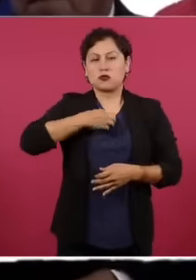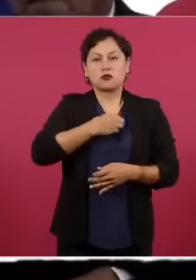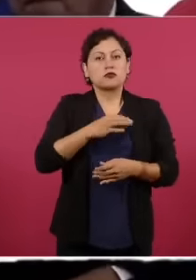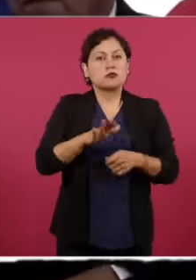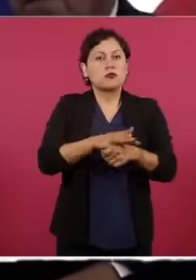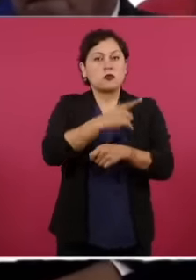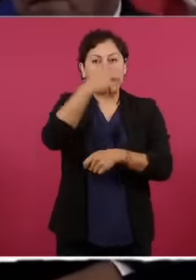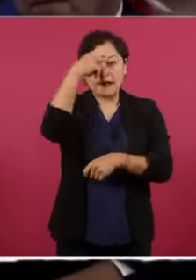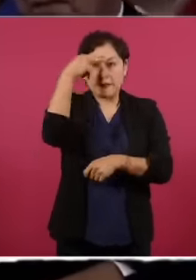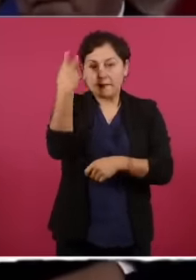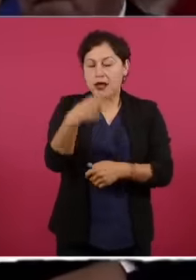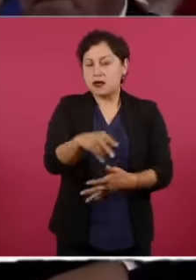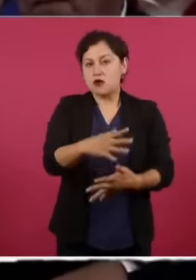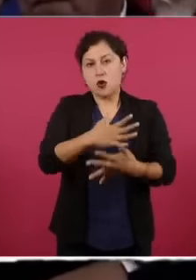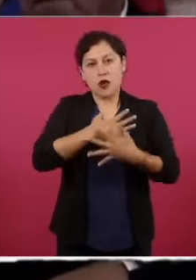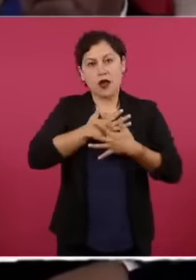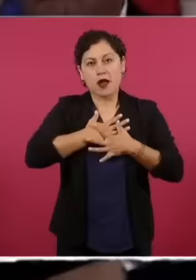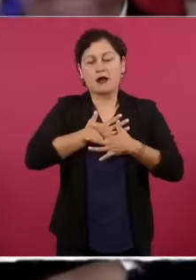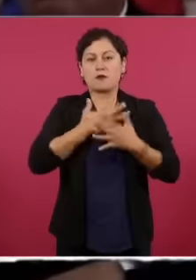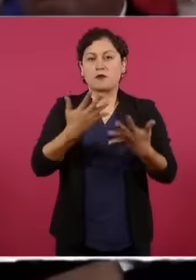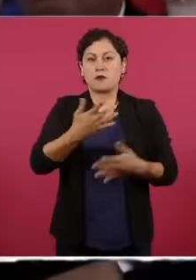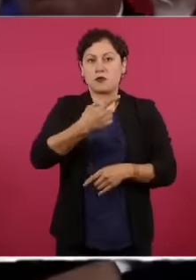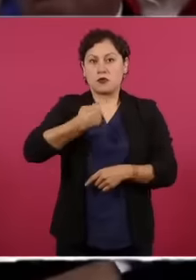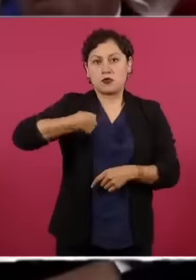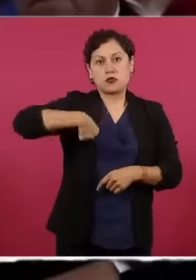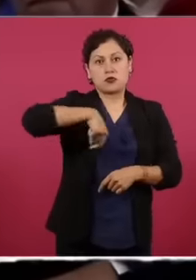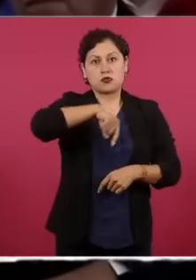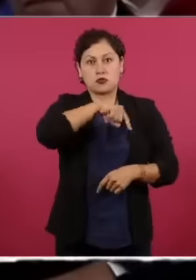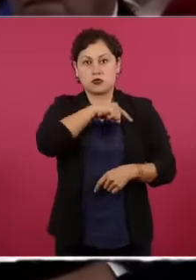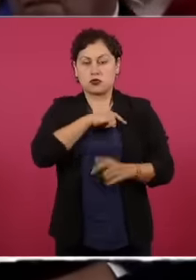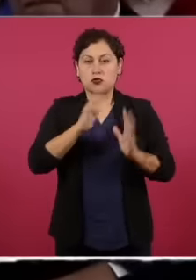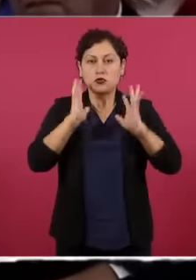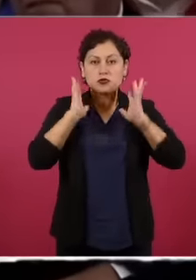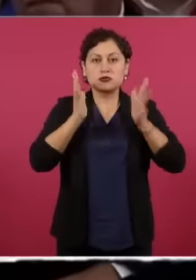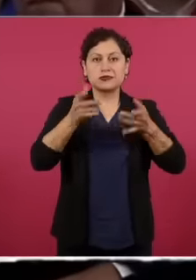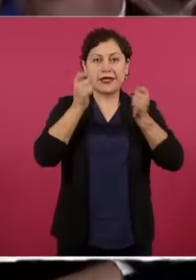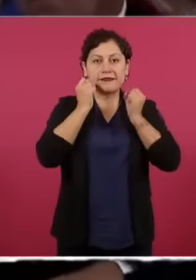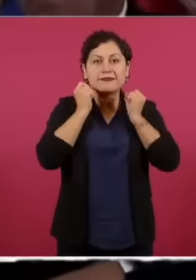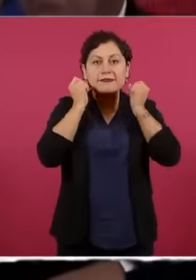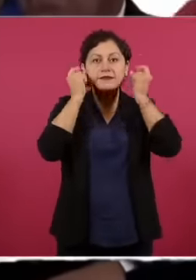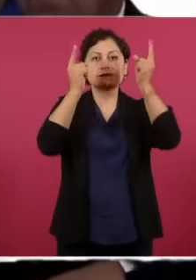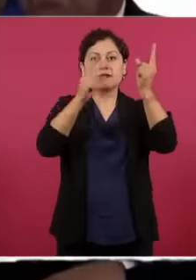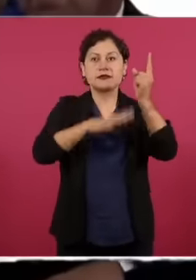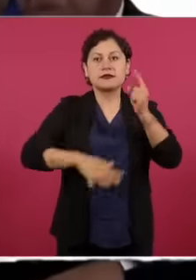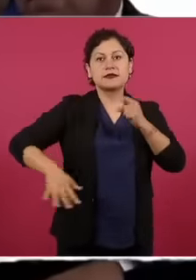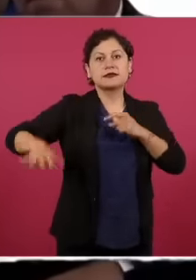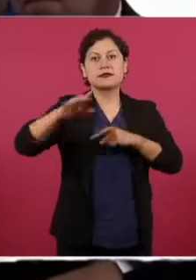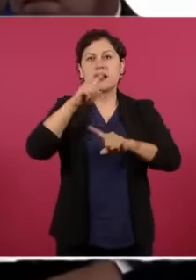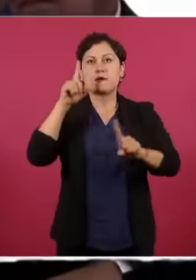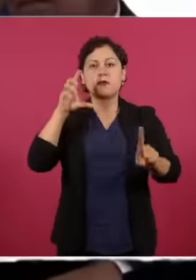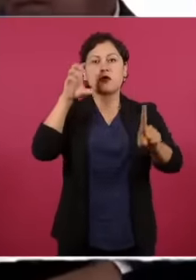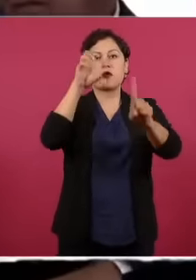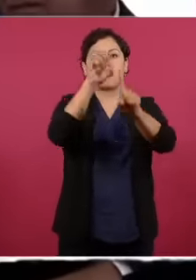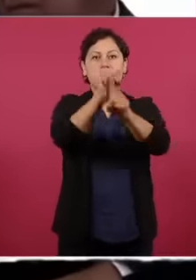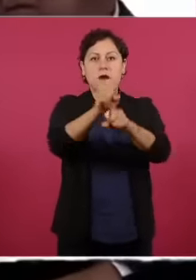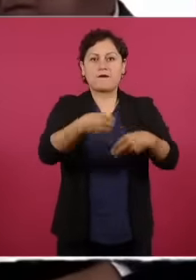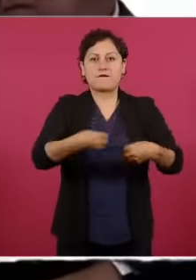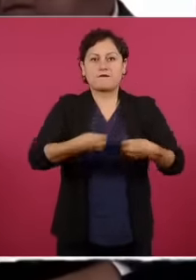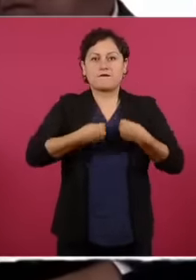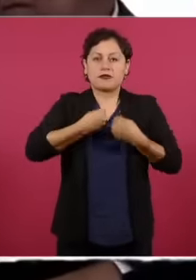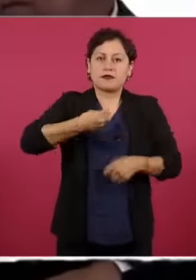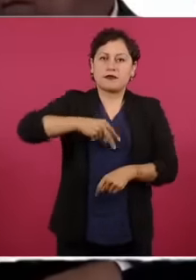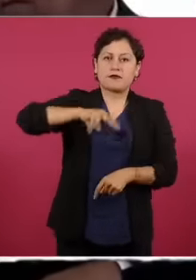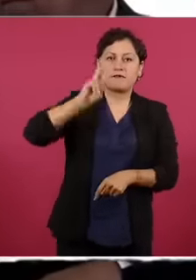México despertamos un movimiento cívico a favor a la vida la verdad y la libertad